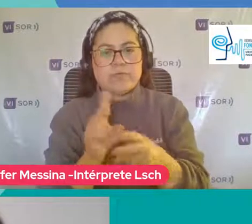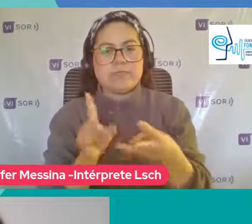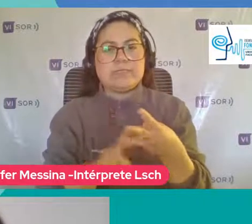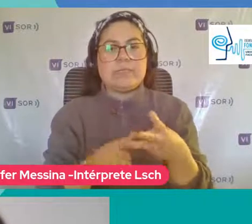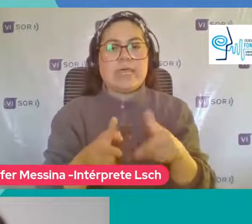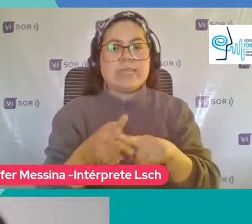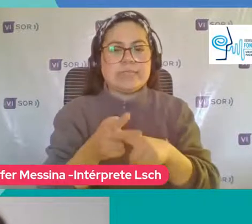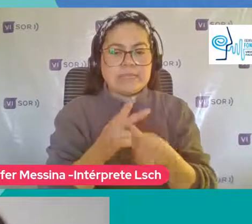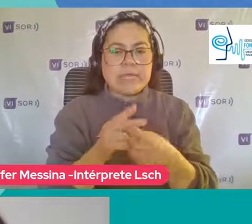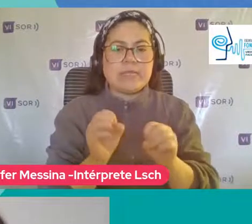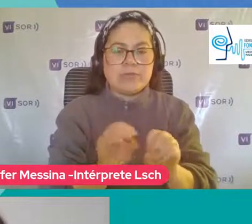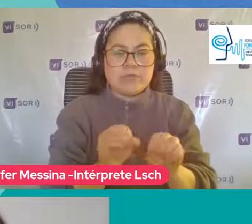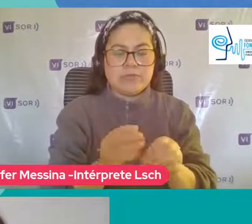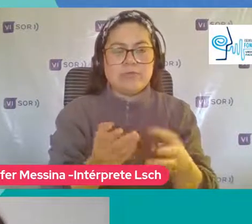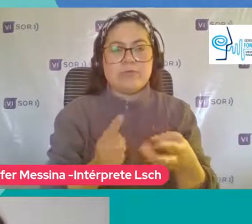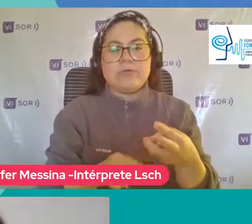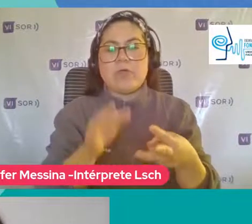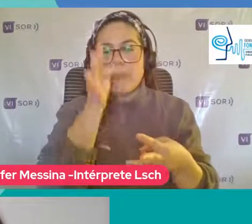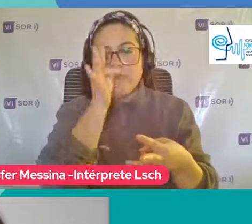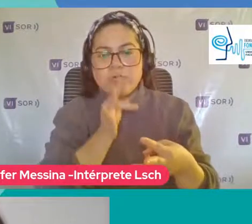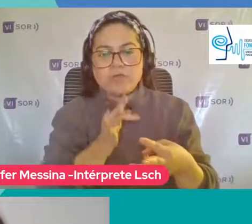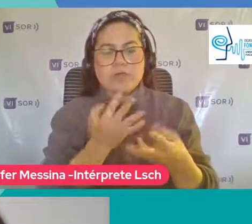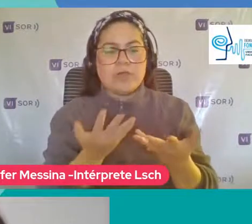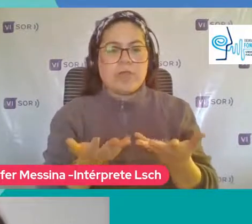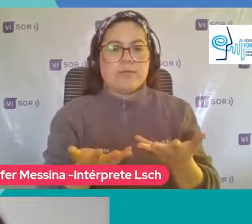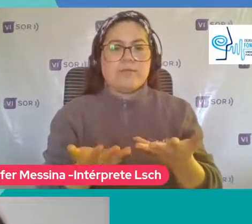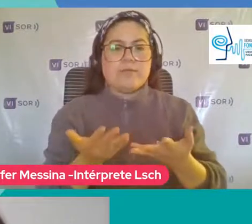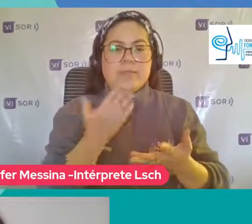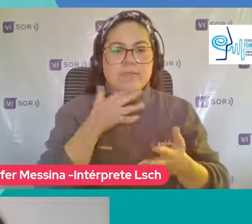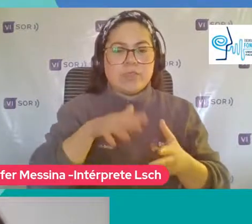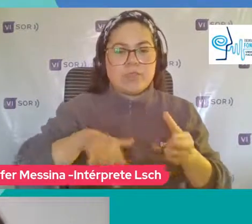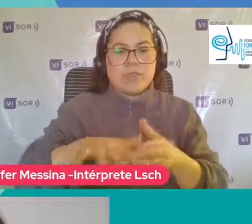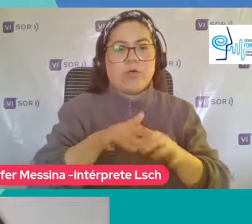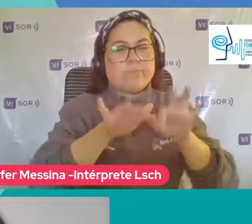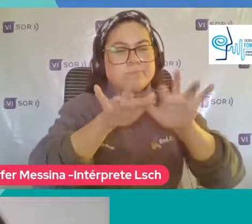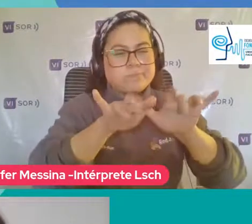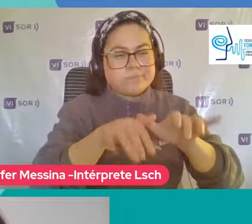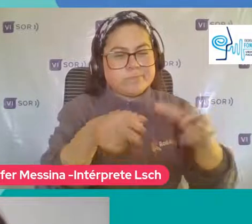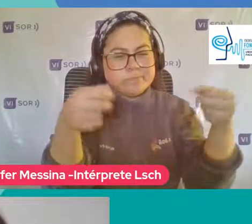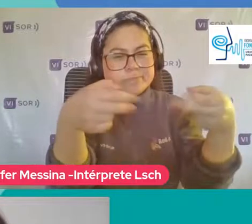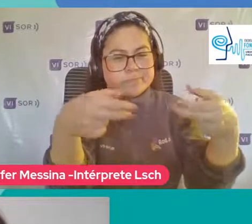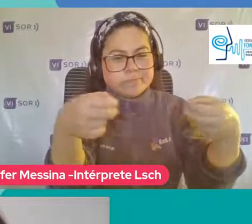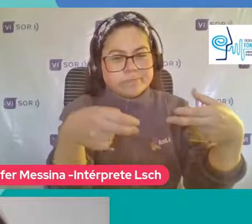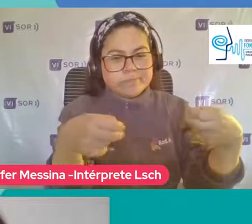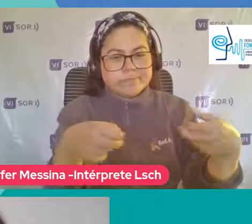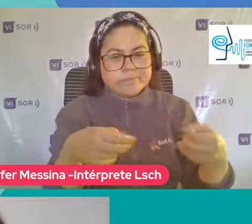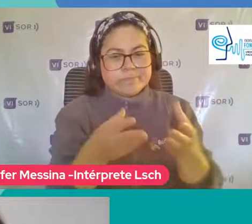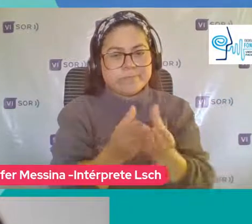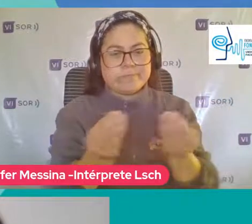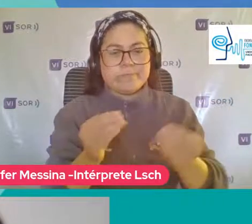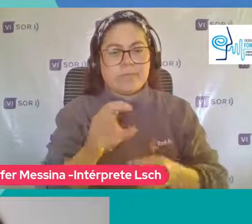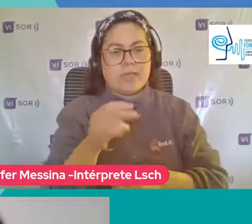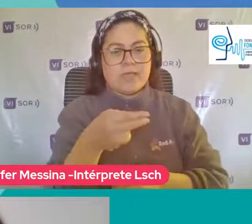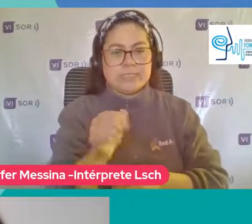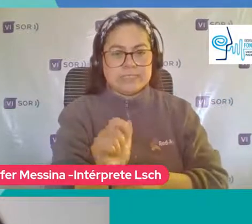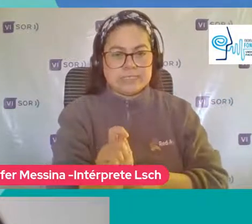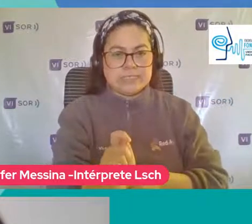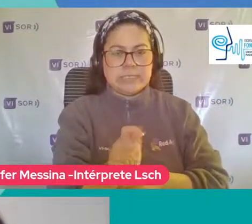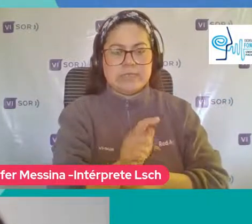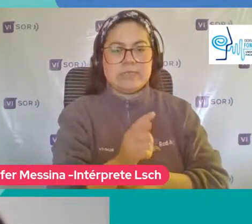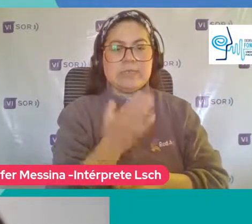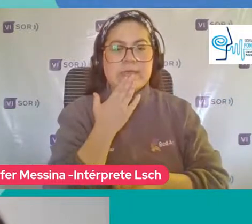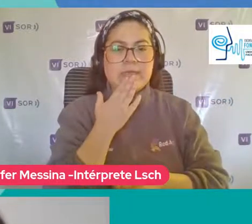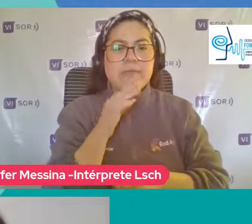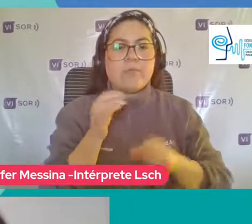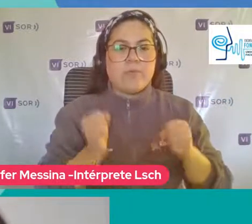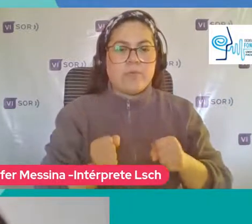Parvularios Funcionarios De dirección regional Que han estado Describiéndonos Durante el transcurso De esta exposición Y que sin duda Van a dar pie Para